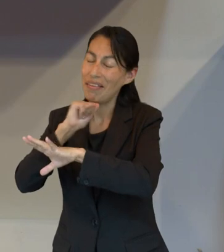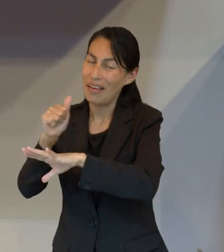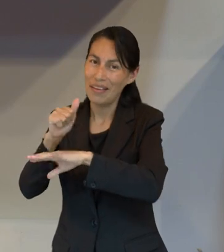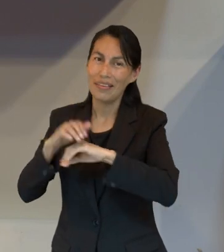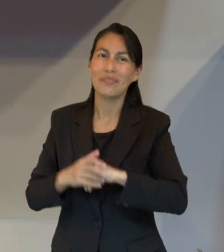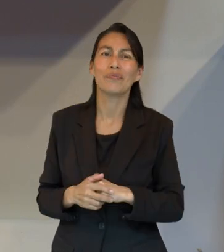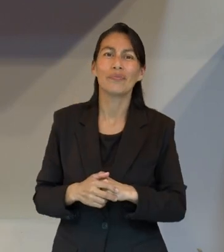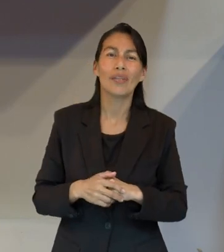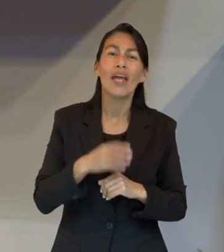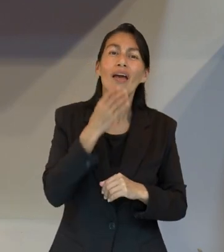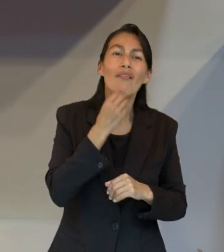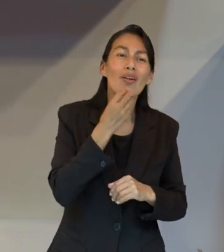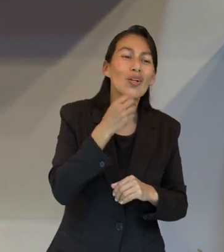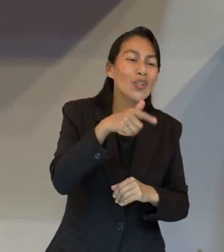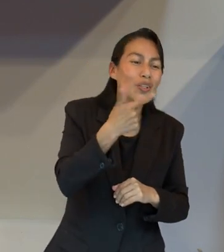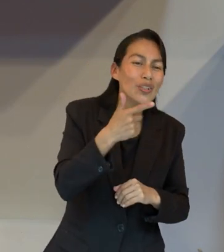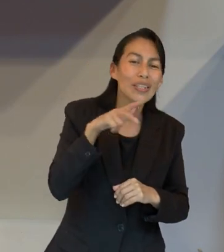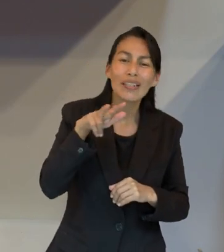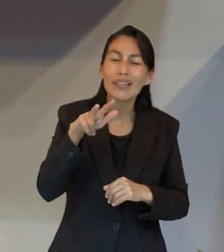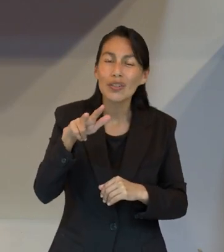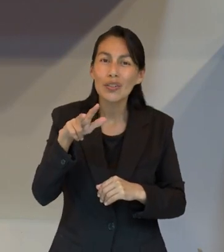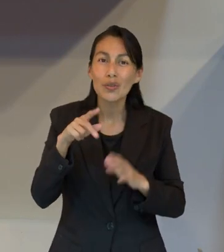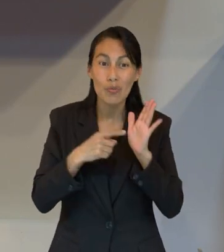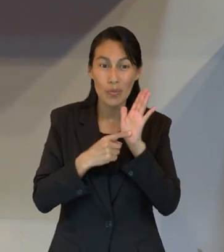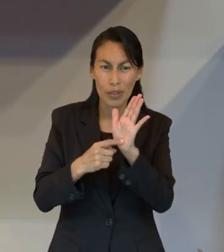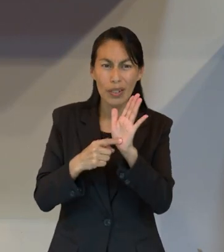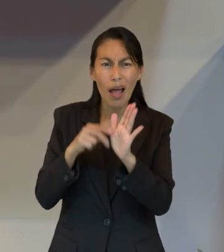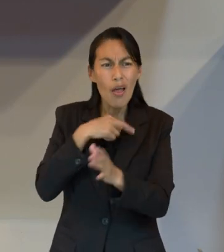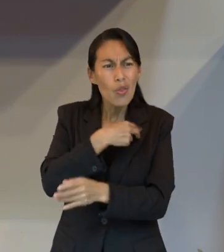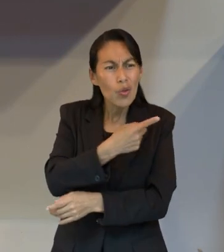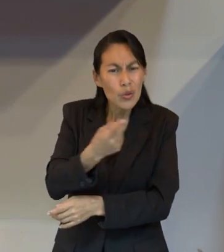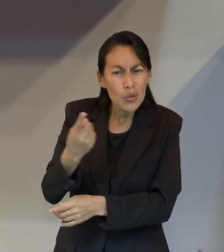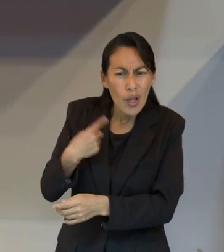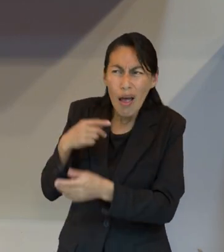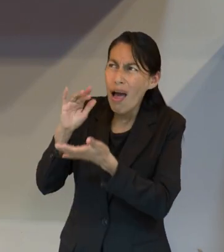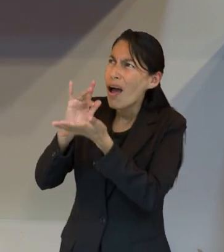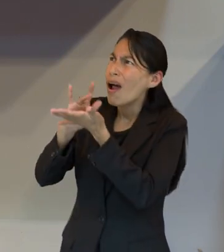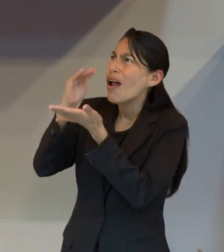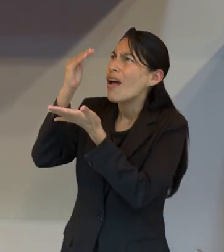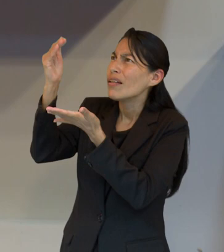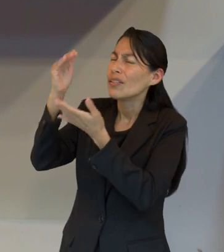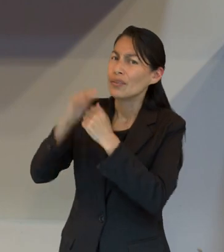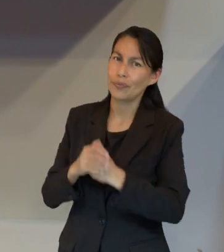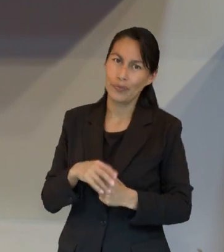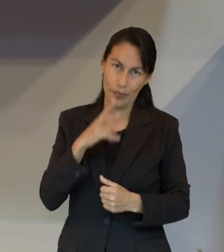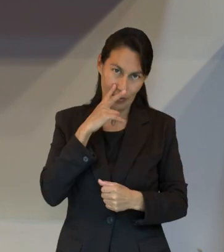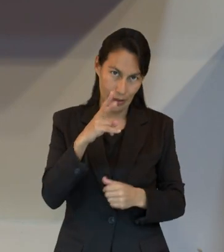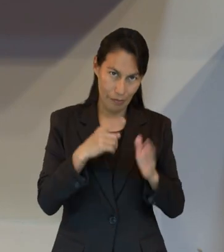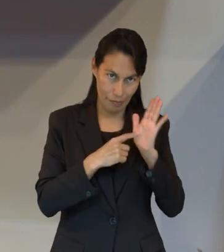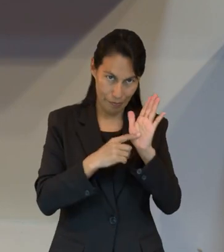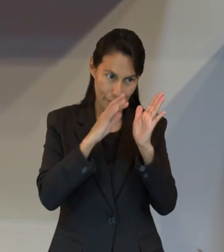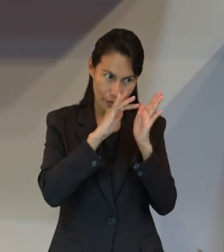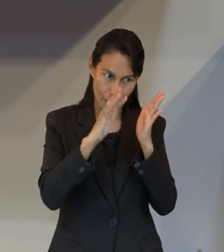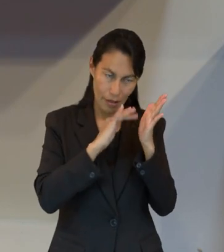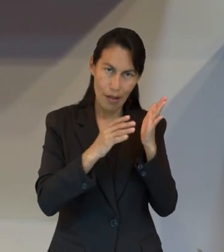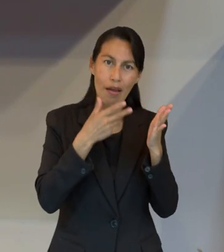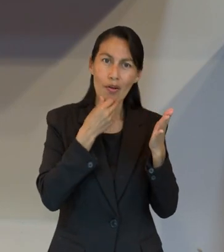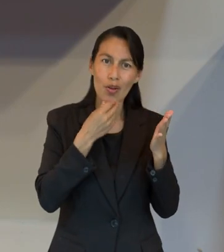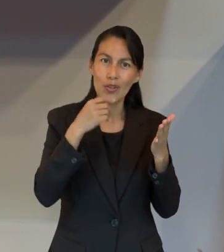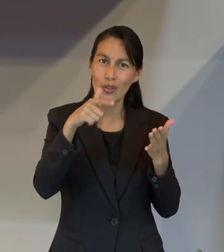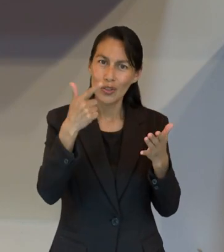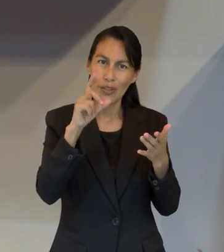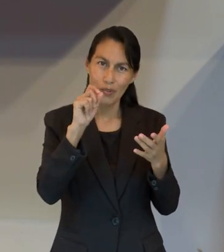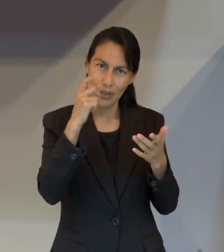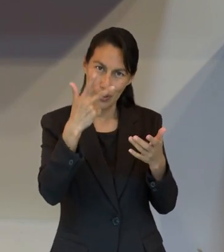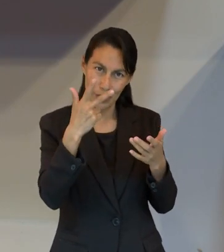que en Hebreos 12 28 nos recuerda que nosotros también tenemos que mostrar gratitud a Dios por las cosas que ha hecho y voy a darle